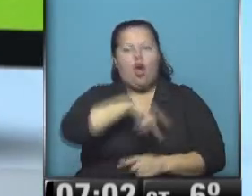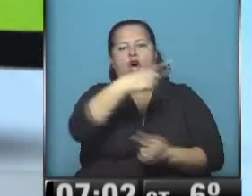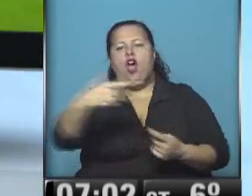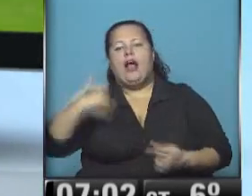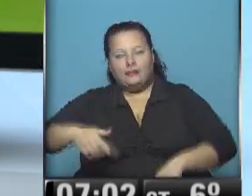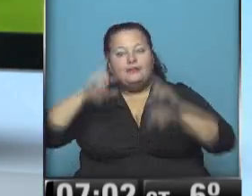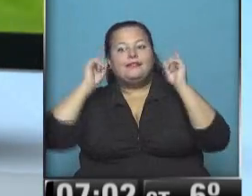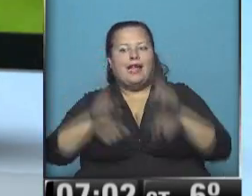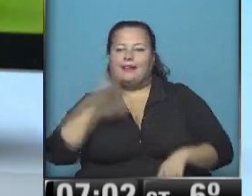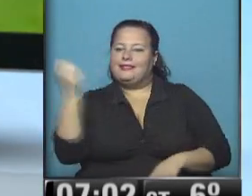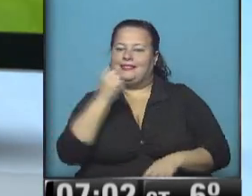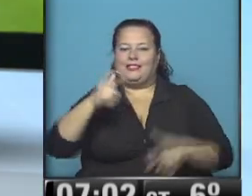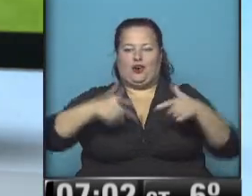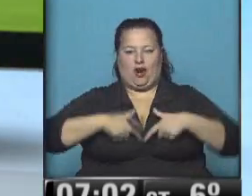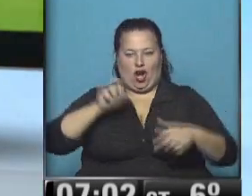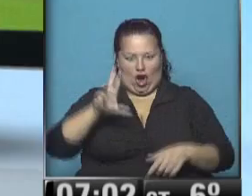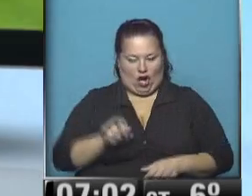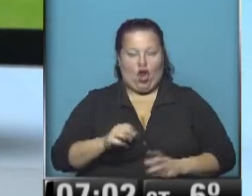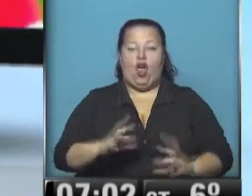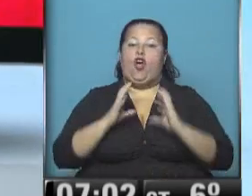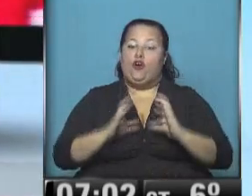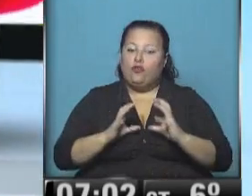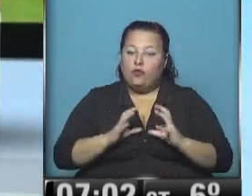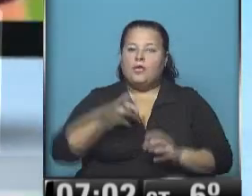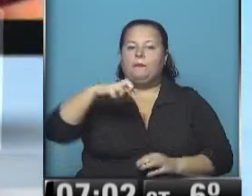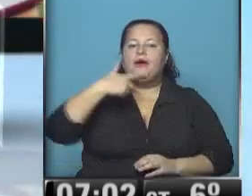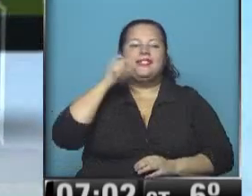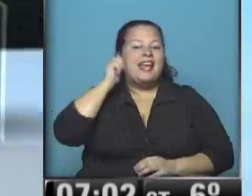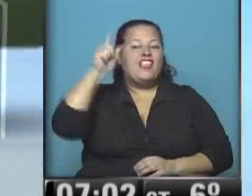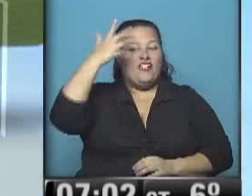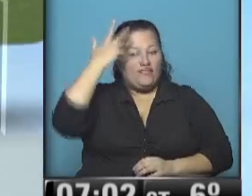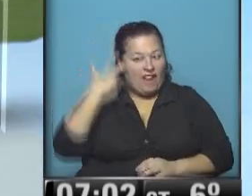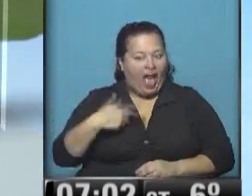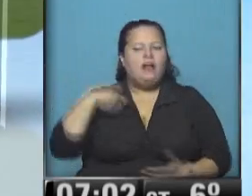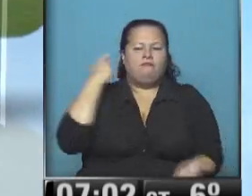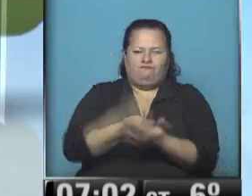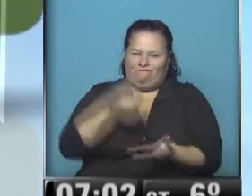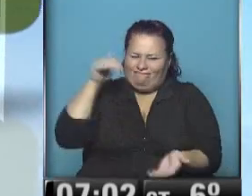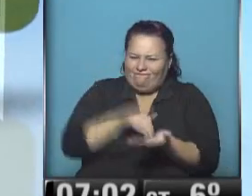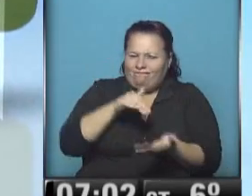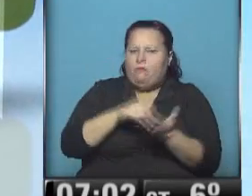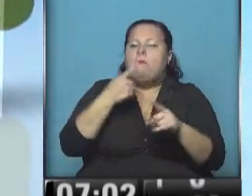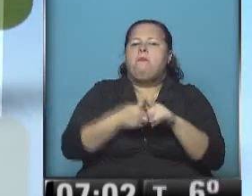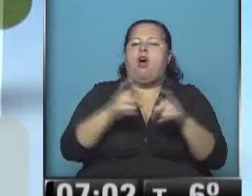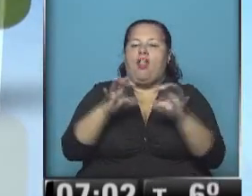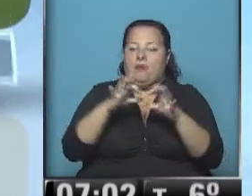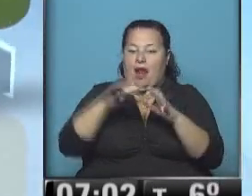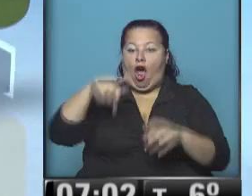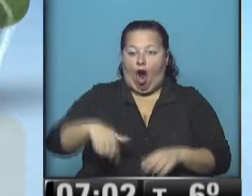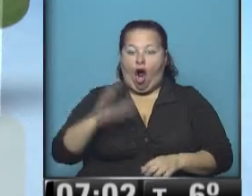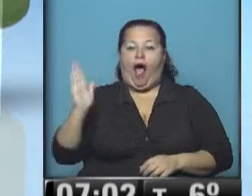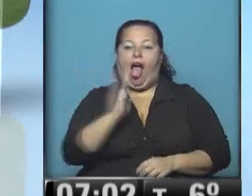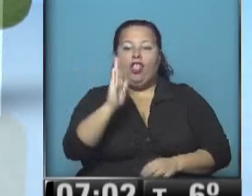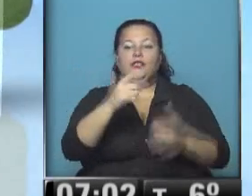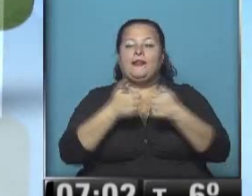argentinos también van por la gloria. En el fútbol, el PSG francés pagará una fortuna por Di María. Hoy, Aldo Sibi y